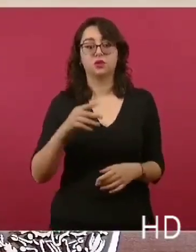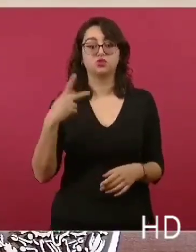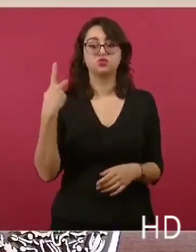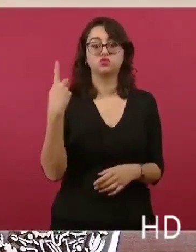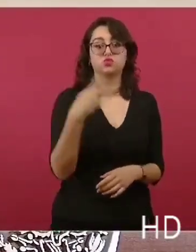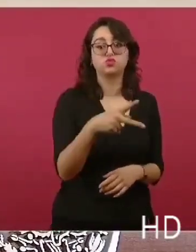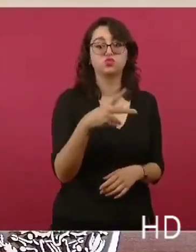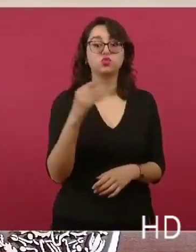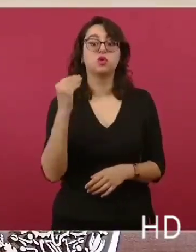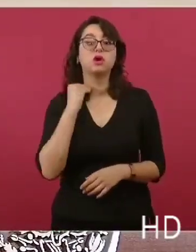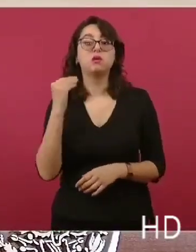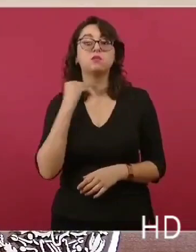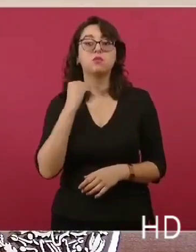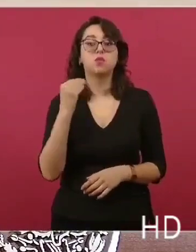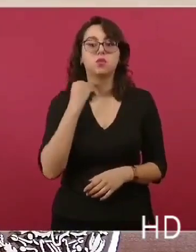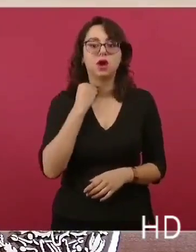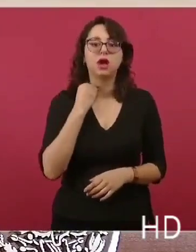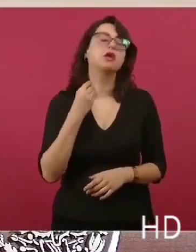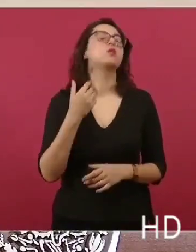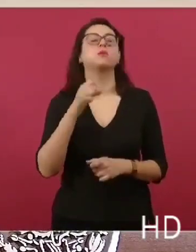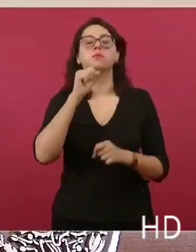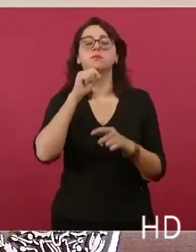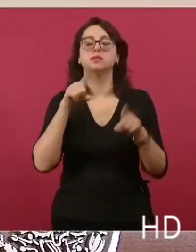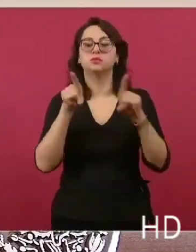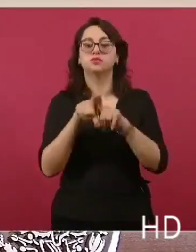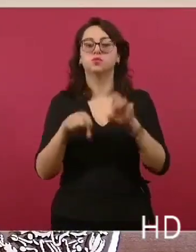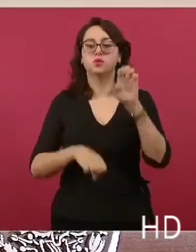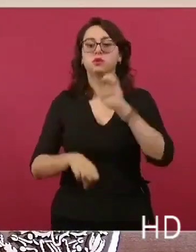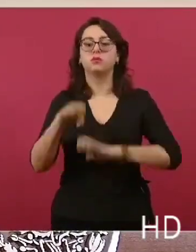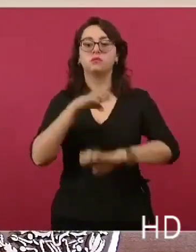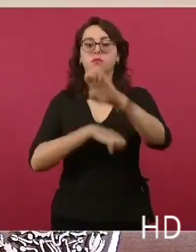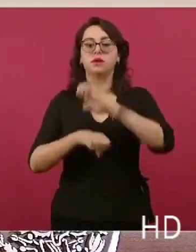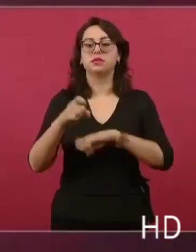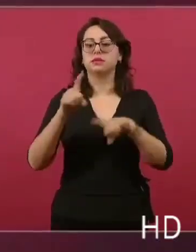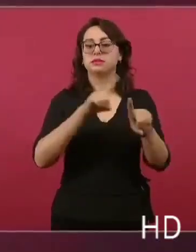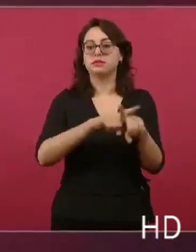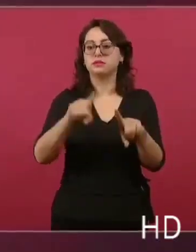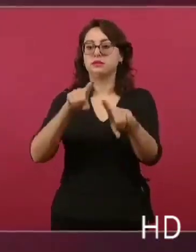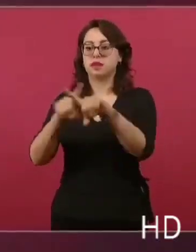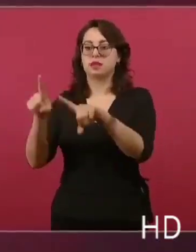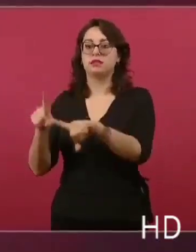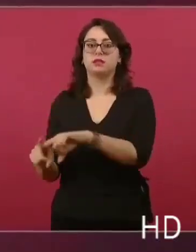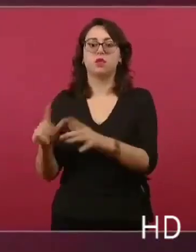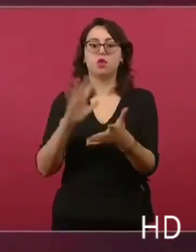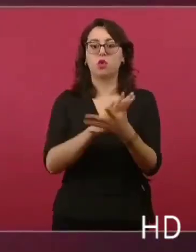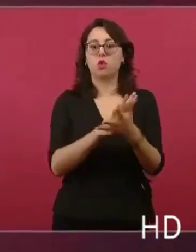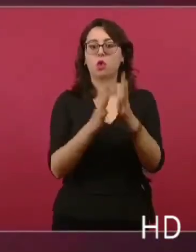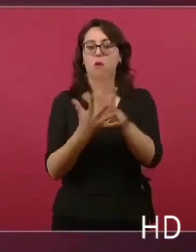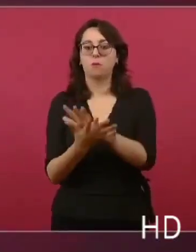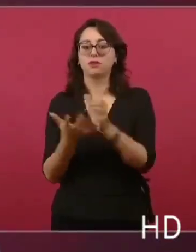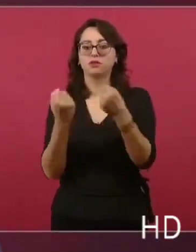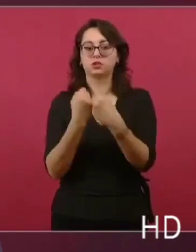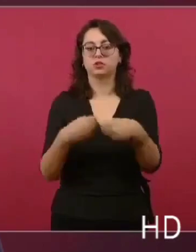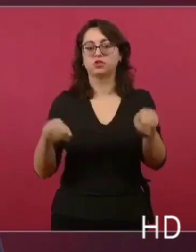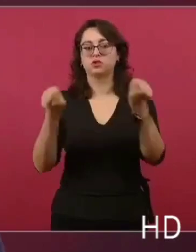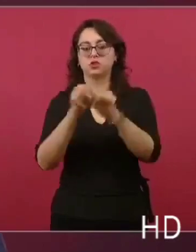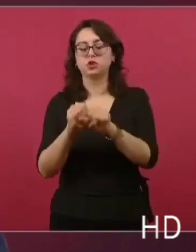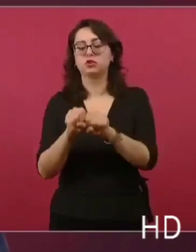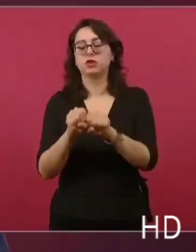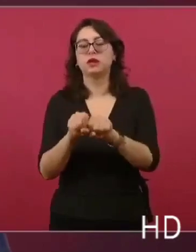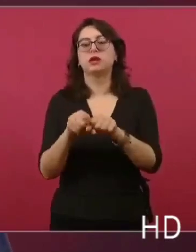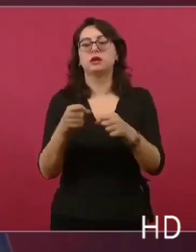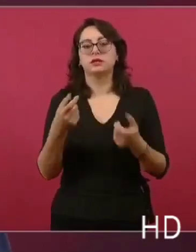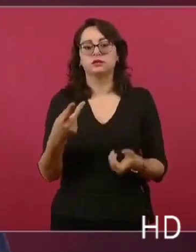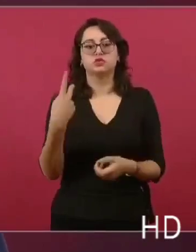y de las empresas que movieron para hacer los contratos de llevarse el dinero,